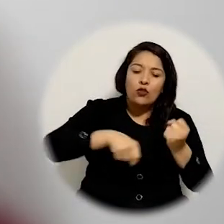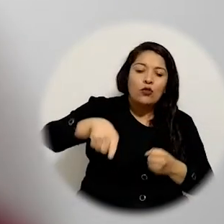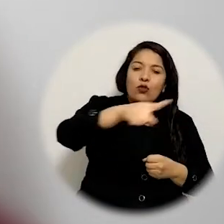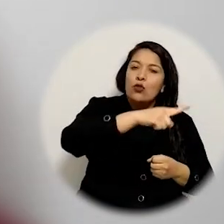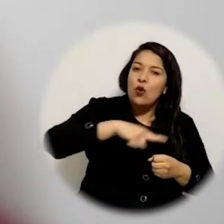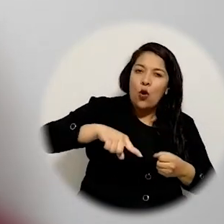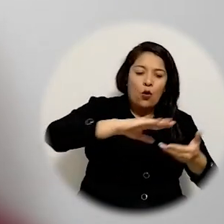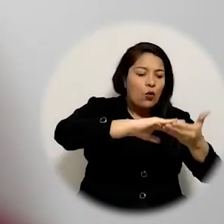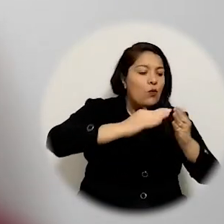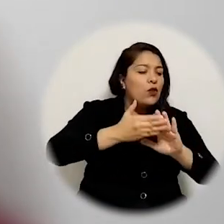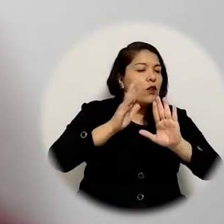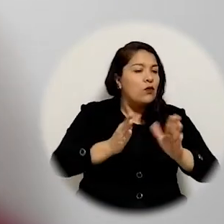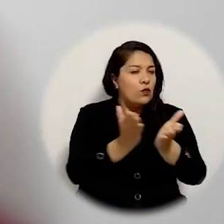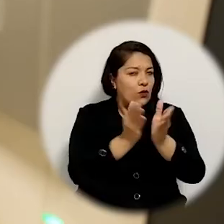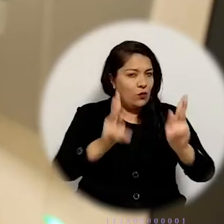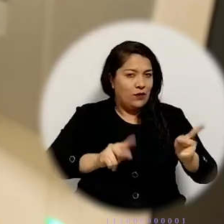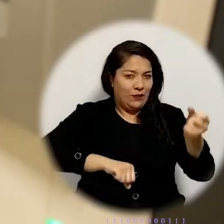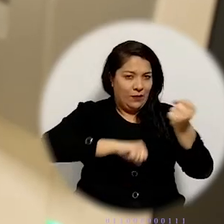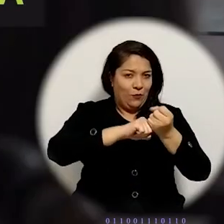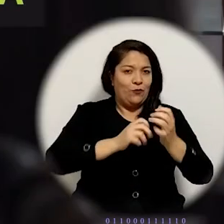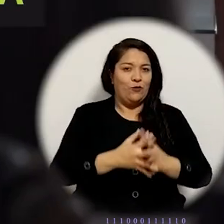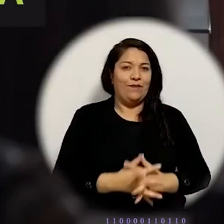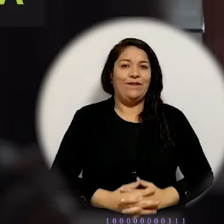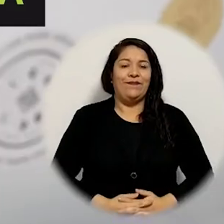respaldo de la comunidad estudiantil